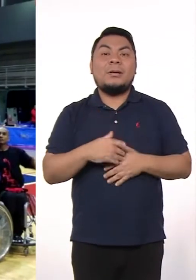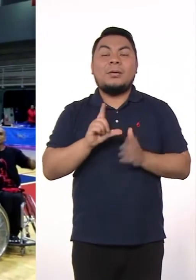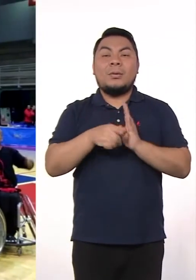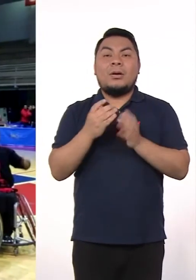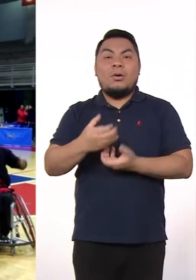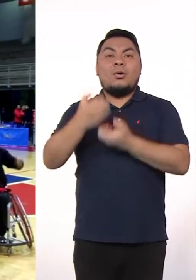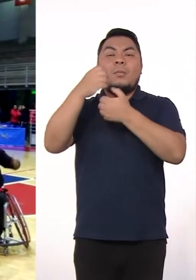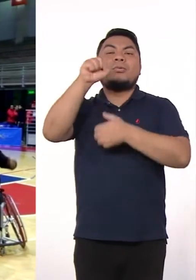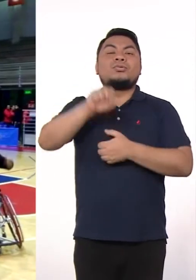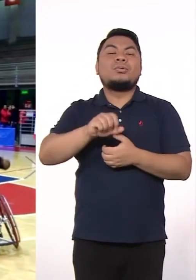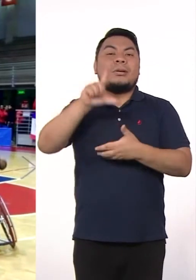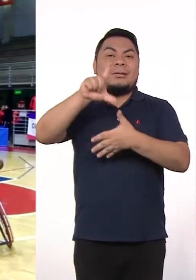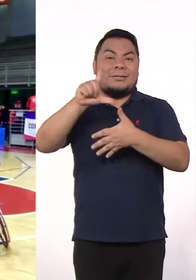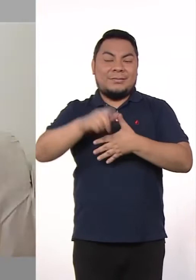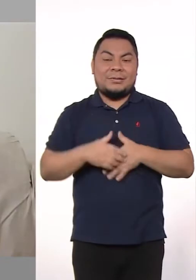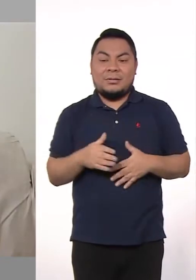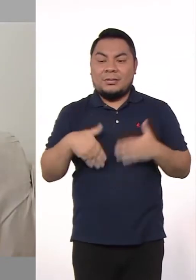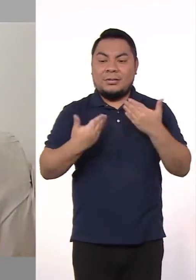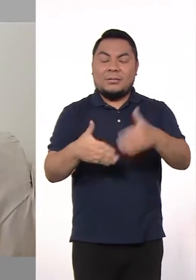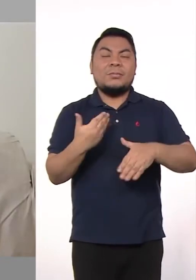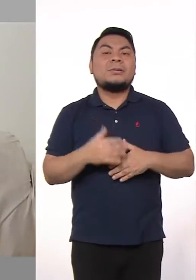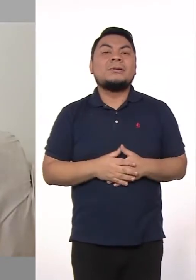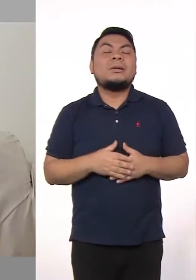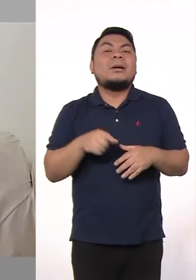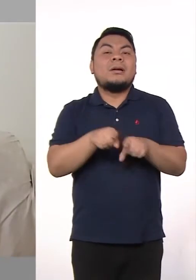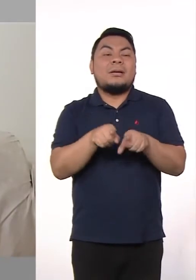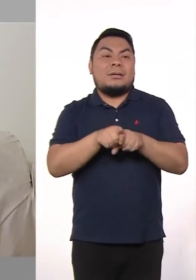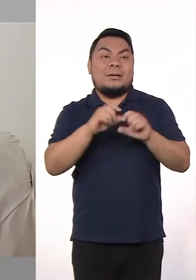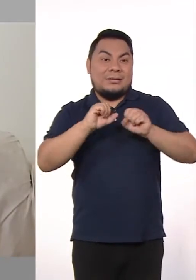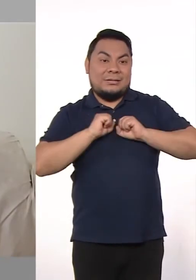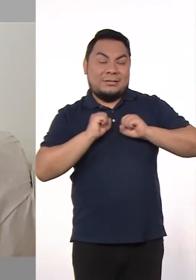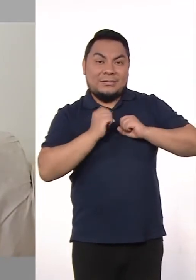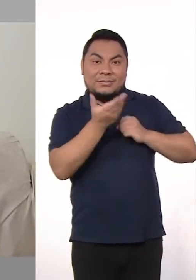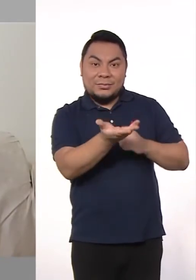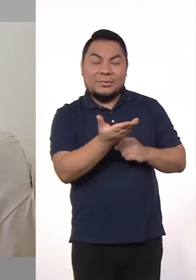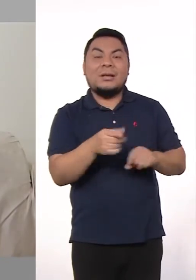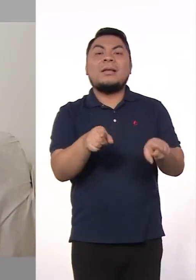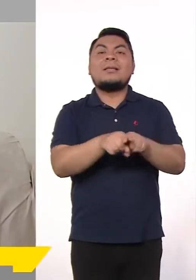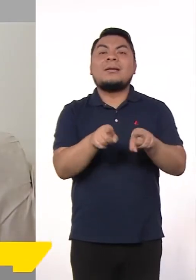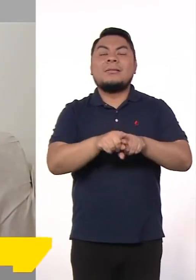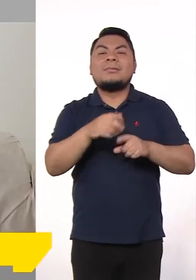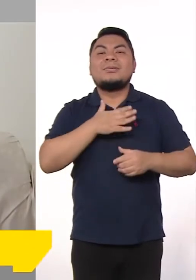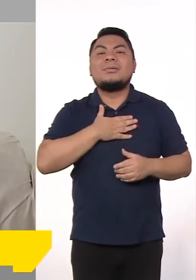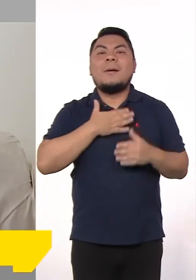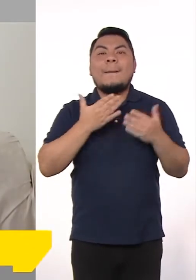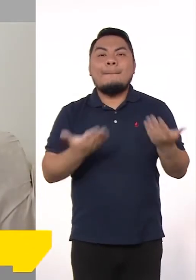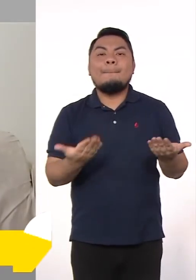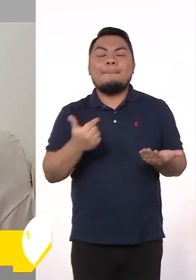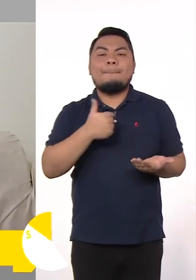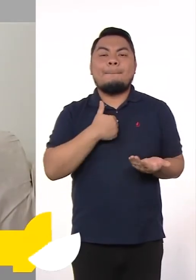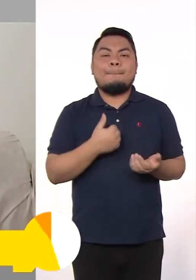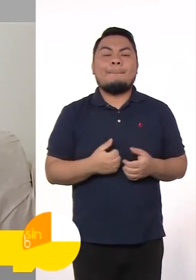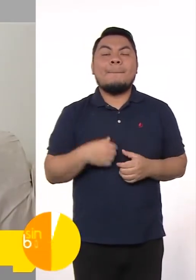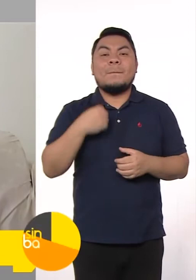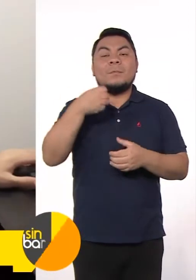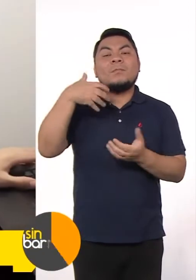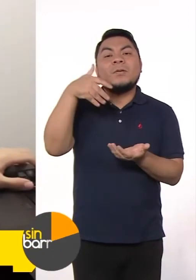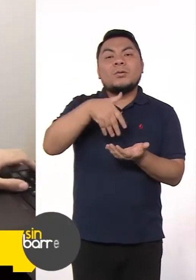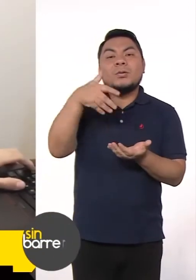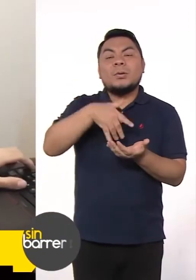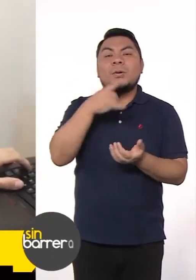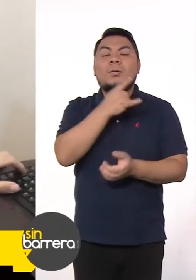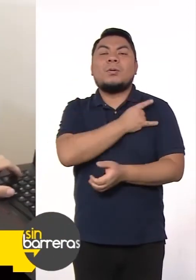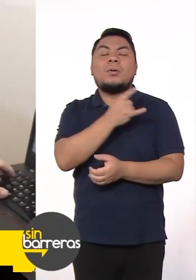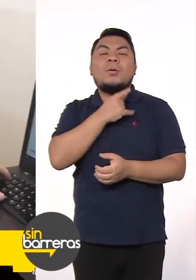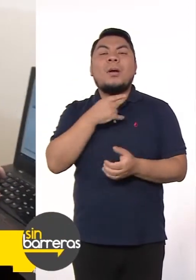Sudamericana del siguiente año. Además del deporte, también soy bachiller en Administración